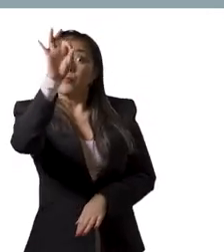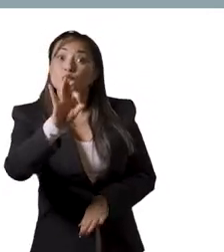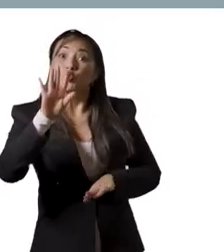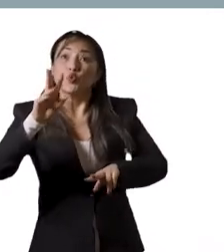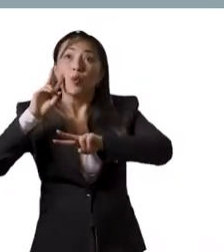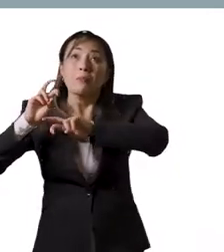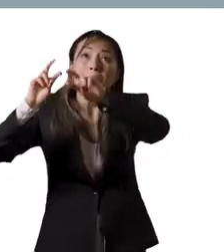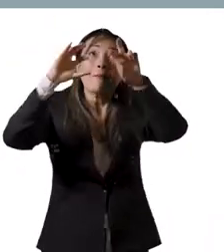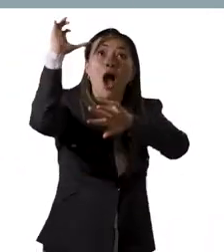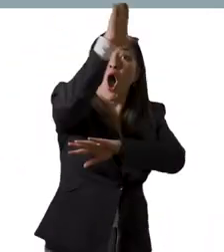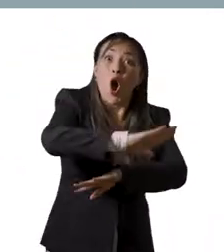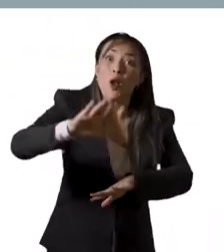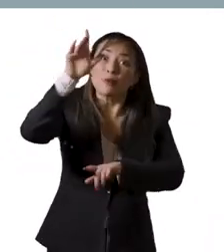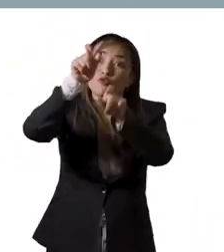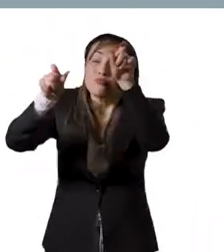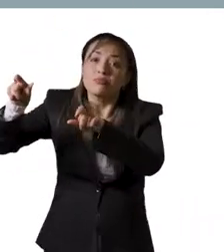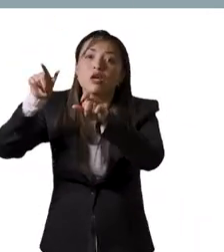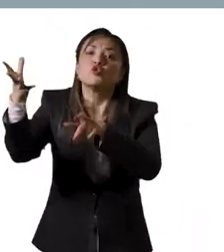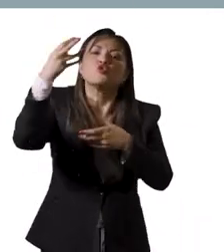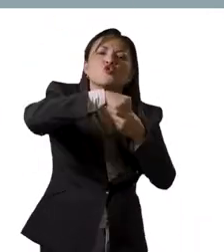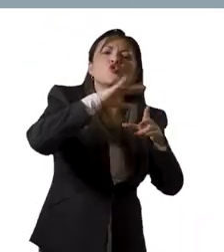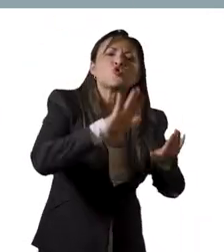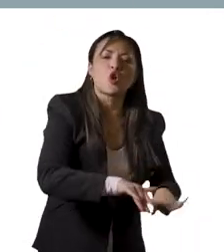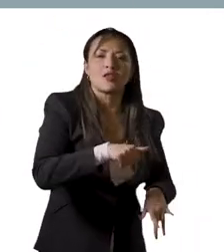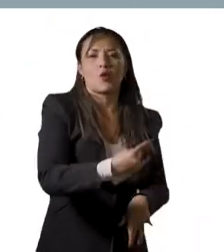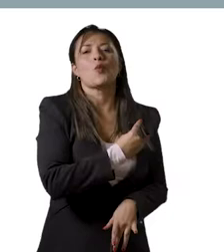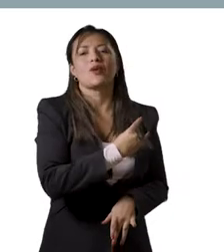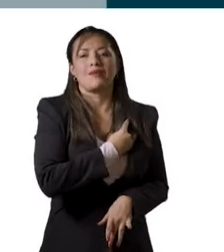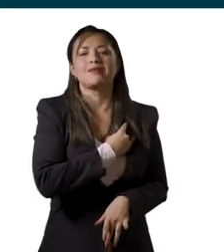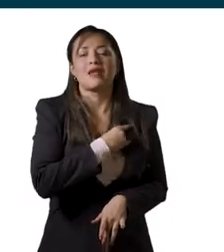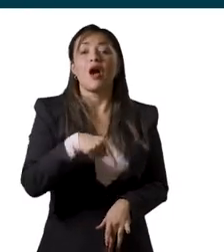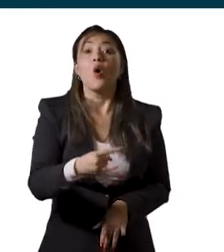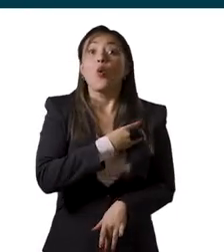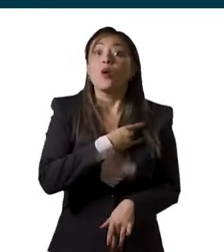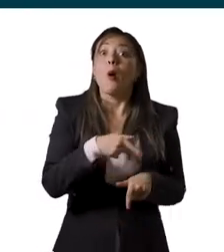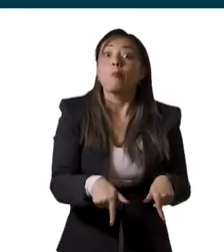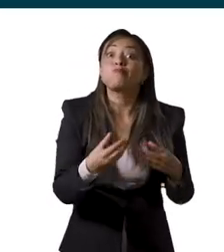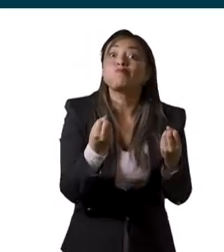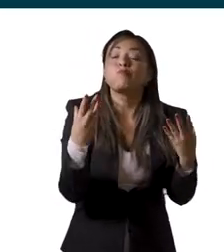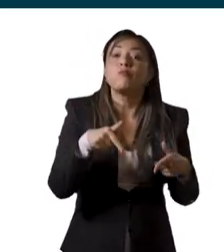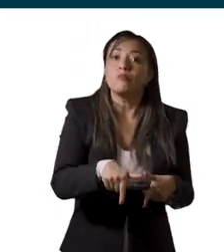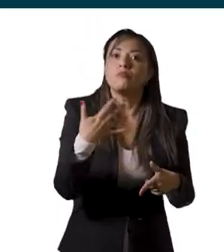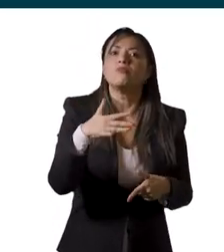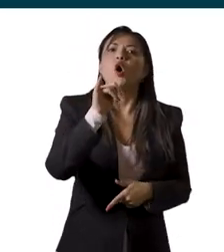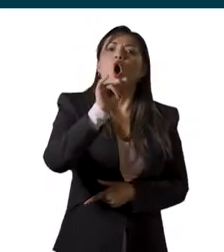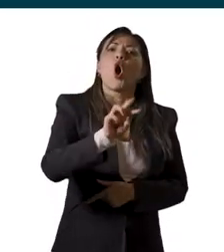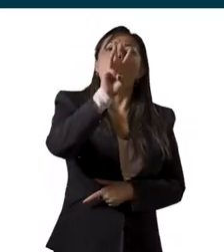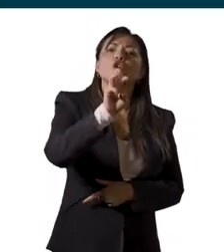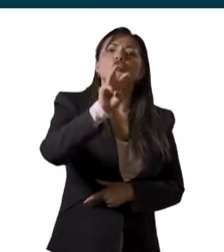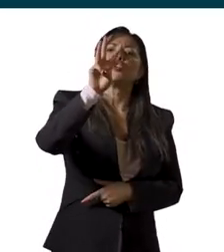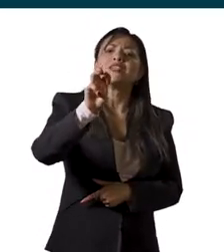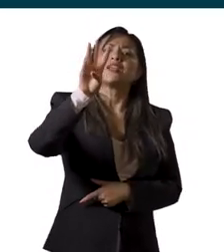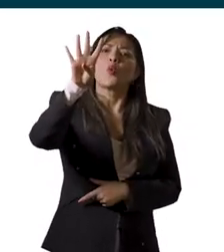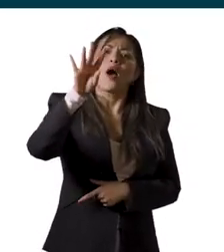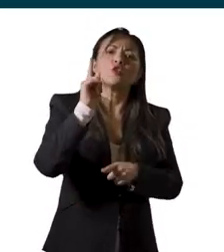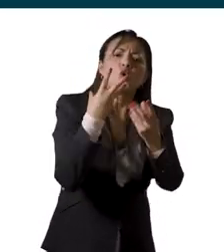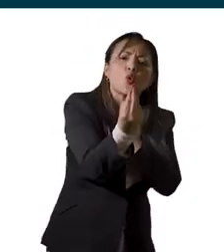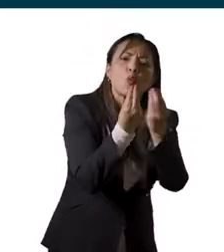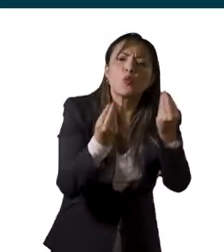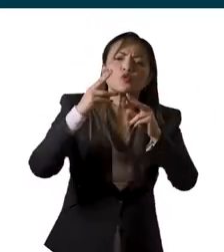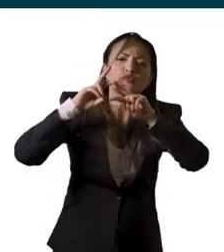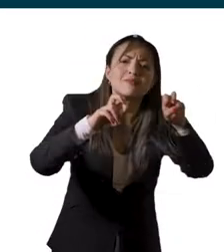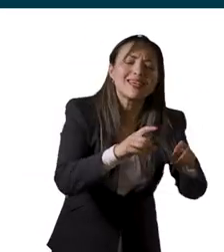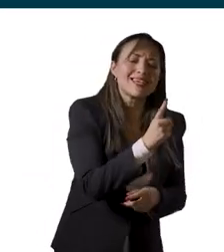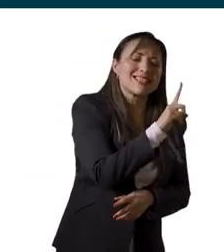El 9% de los investigadores del país son de la UNAL. La universidad cuenta con 984 grupos de